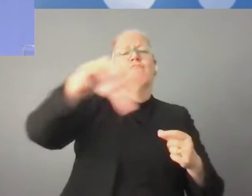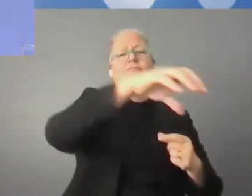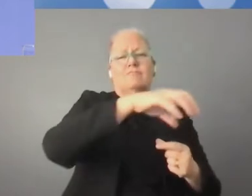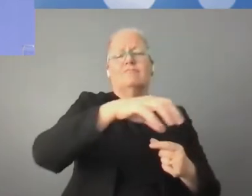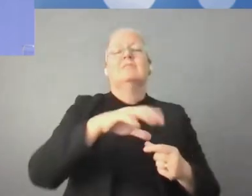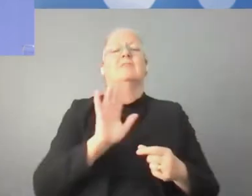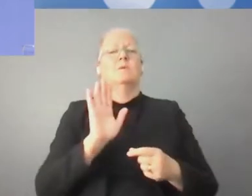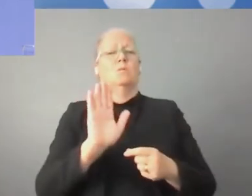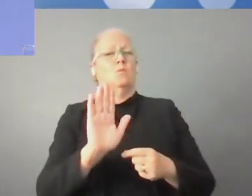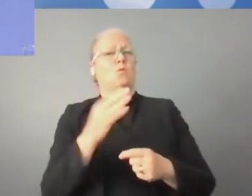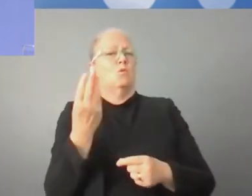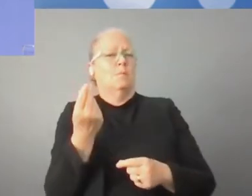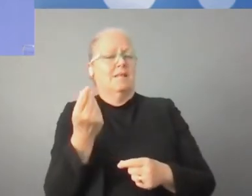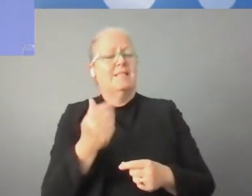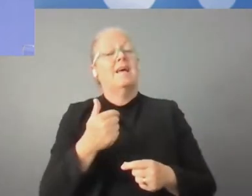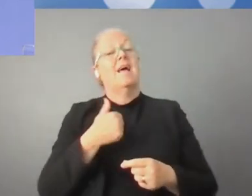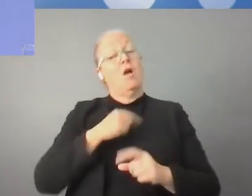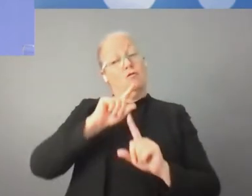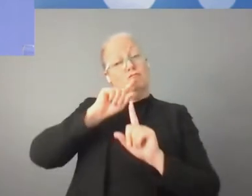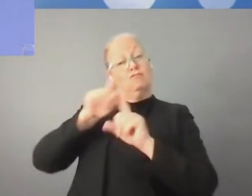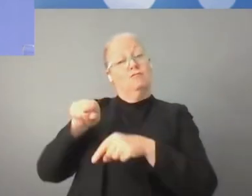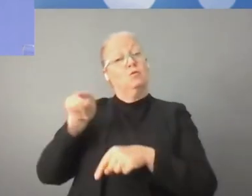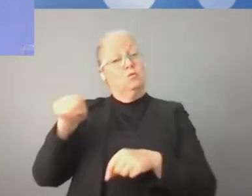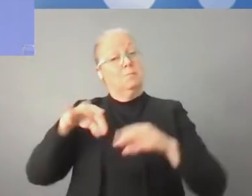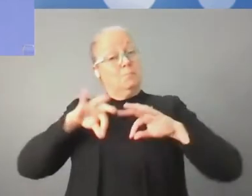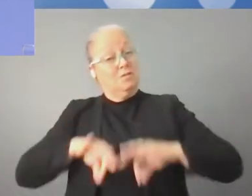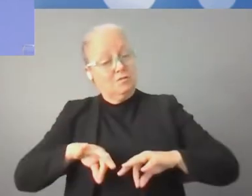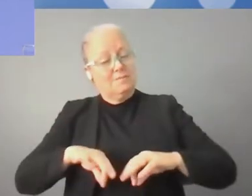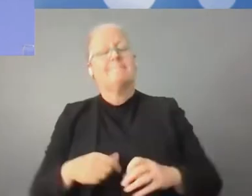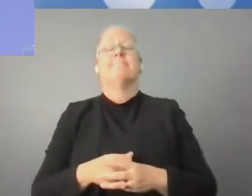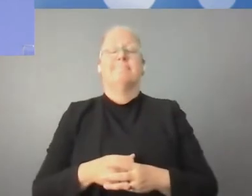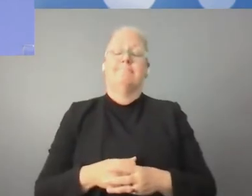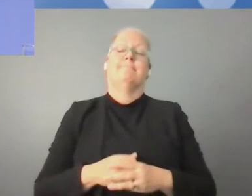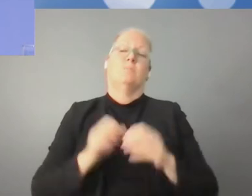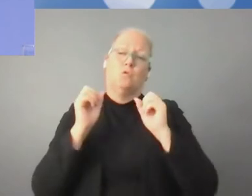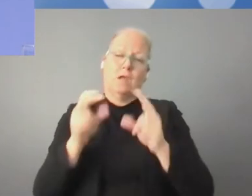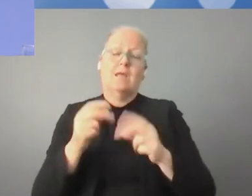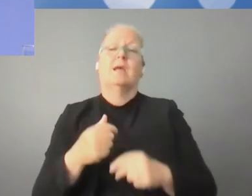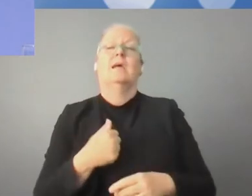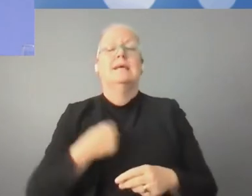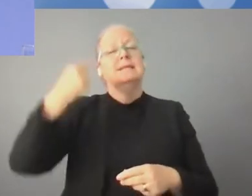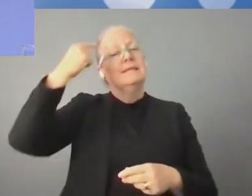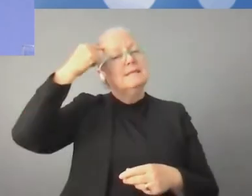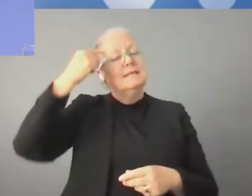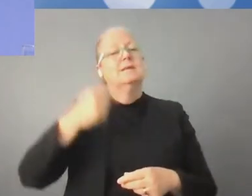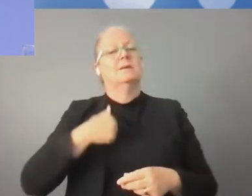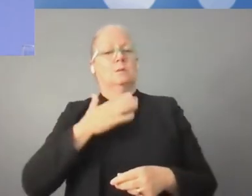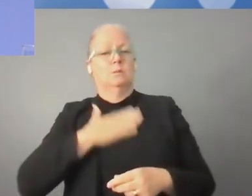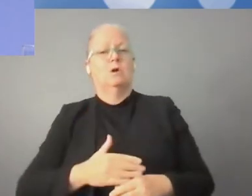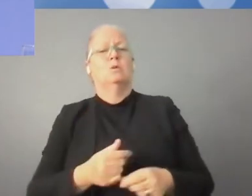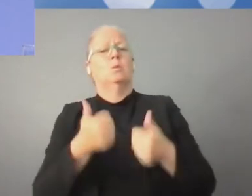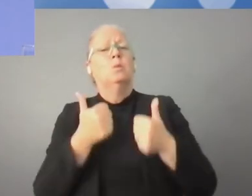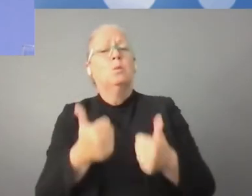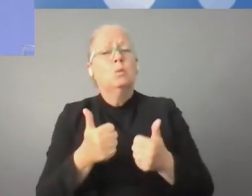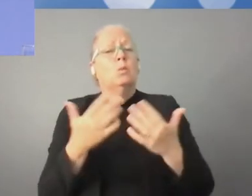Tendremos que regular también a estos modelos de negocio. Ahora, se trata de tener buenas regulaciones que